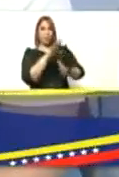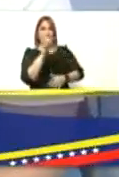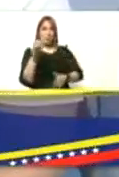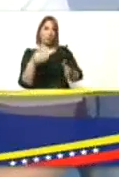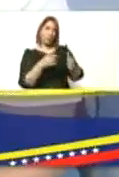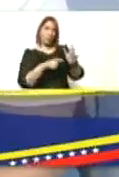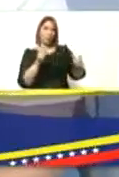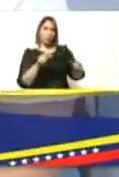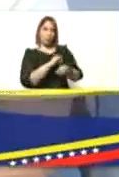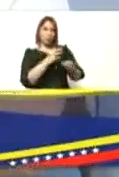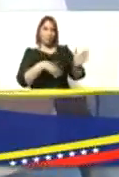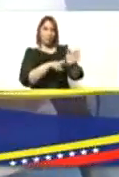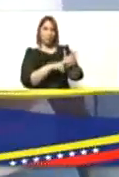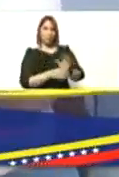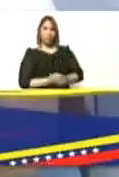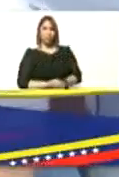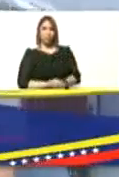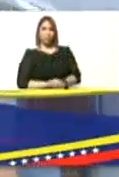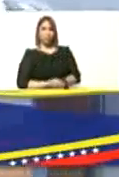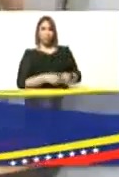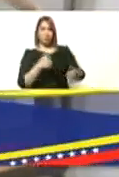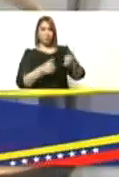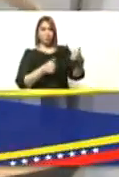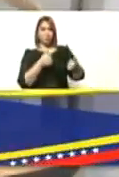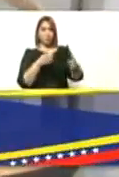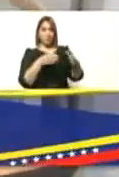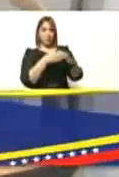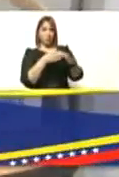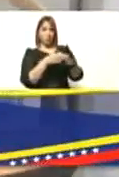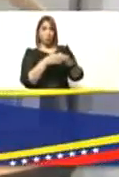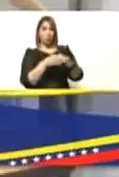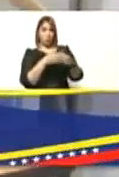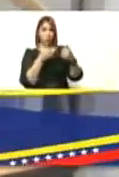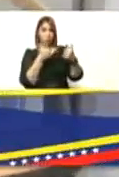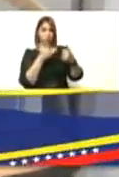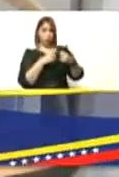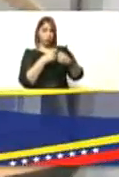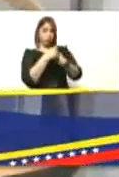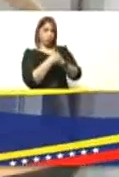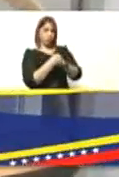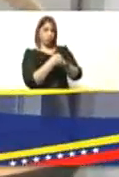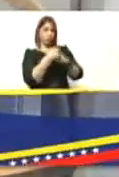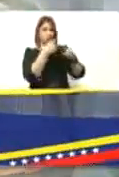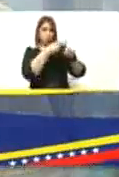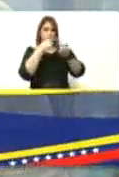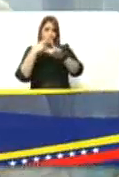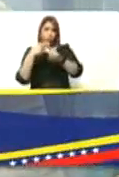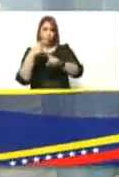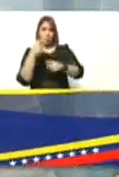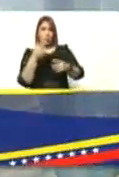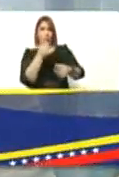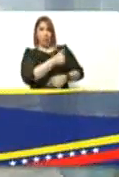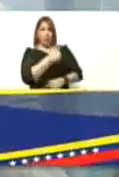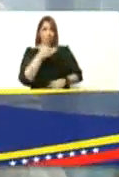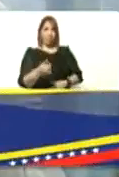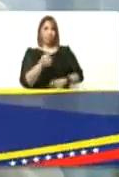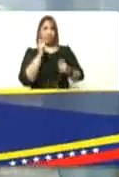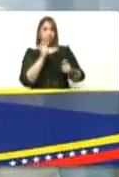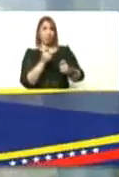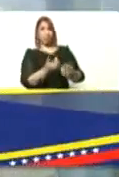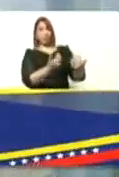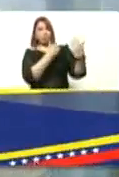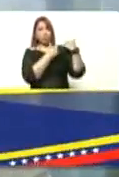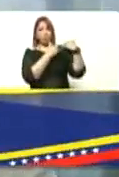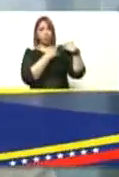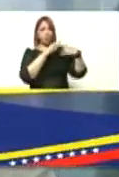con refuerzo por lo cual este es un equipo multidisciplinario que se ha sumado a cada tarea que desde la